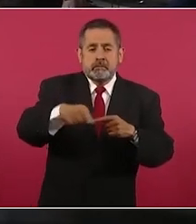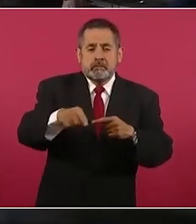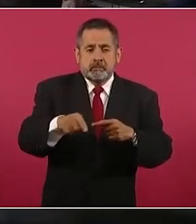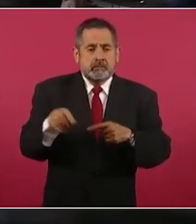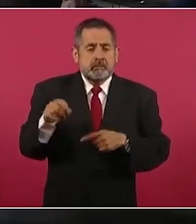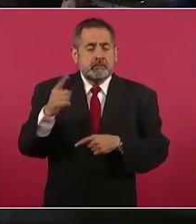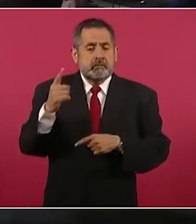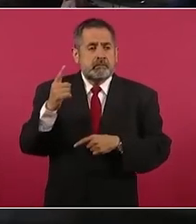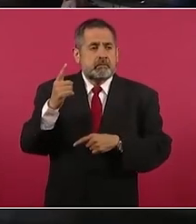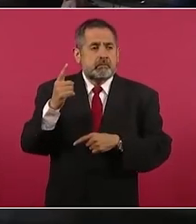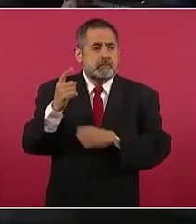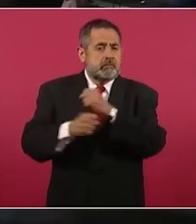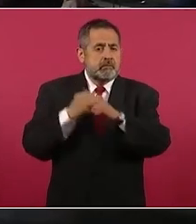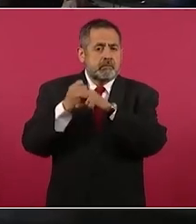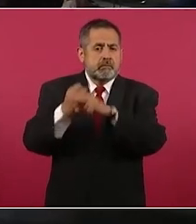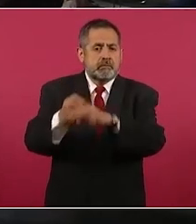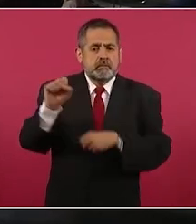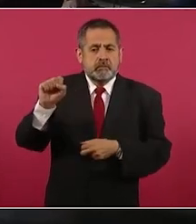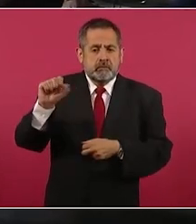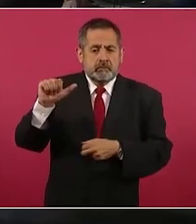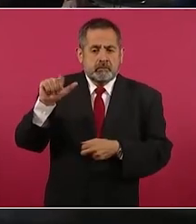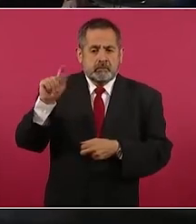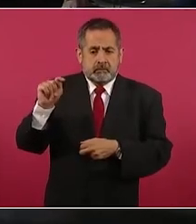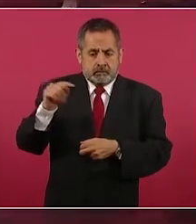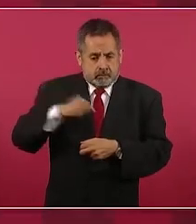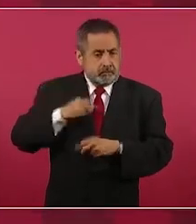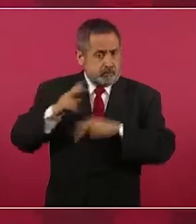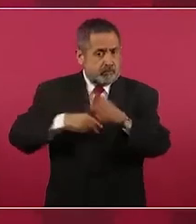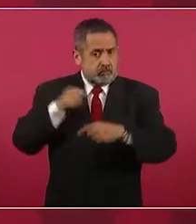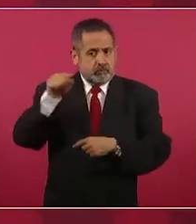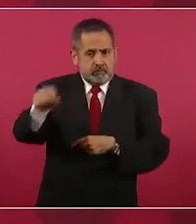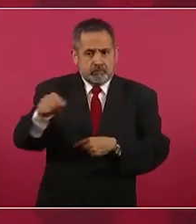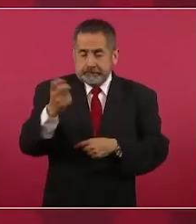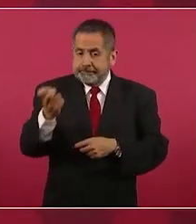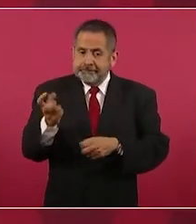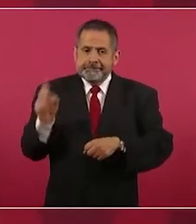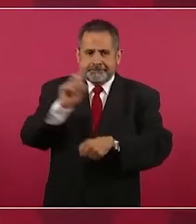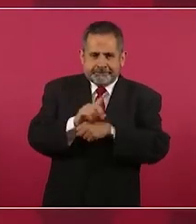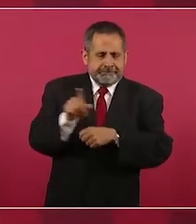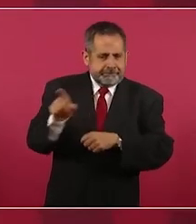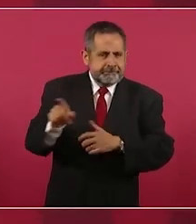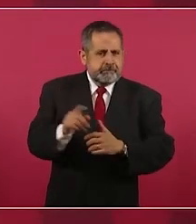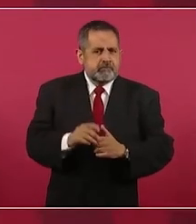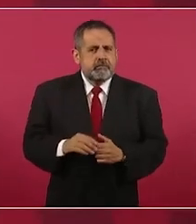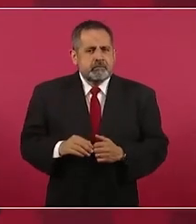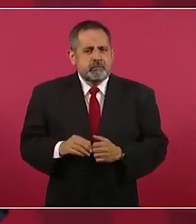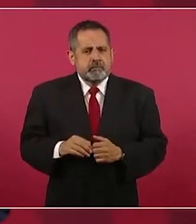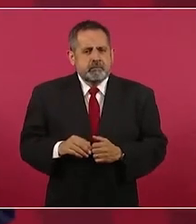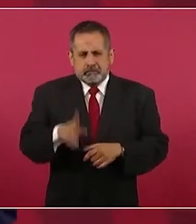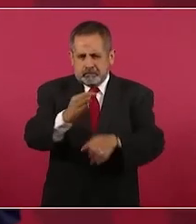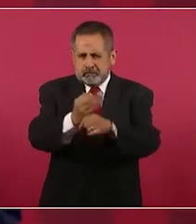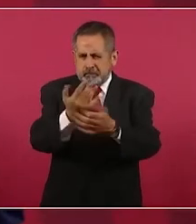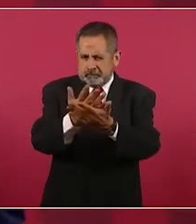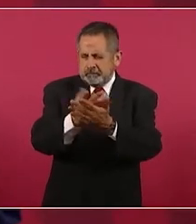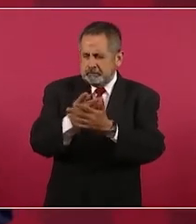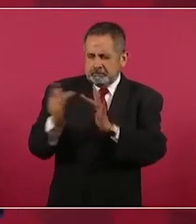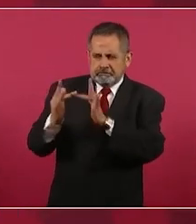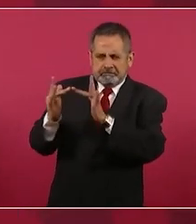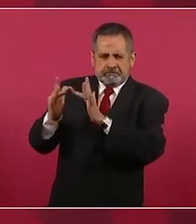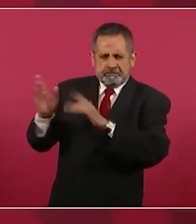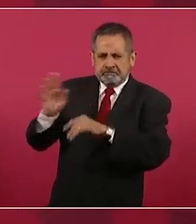el SAT. Y yo voy a ir allá. Entonces ese día, ahora mismo vamos a saber.